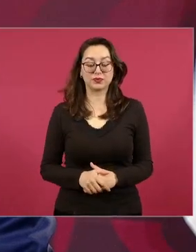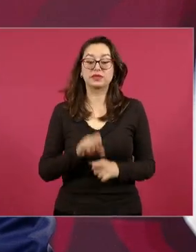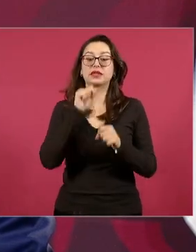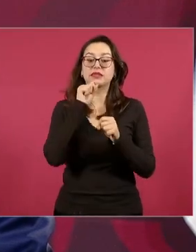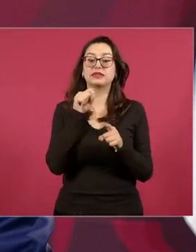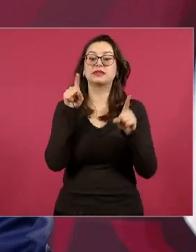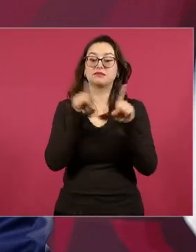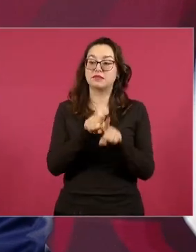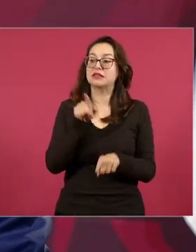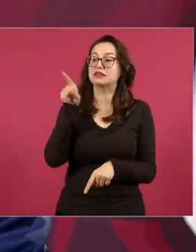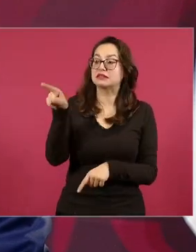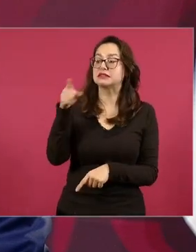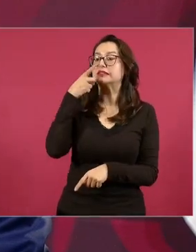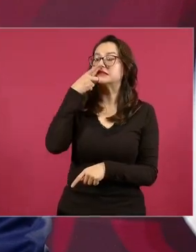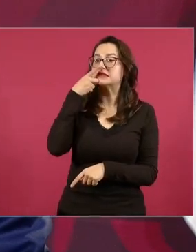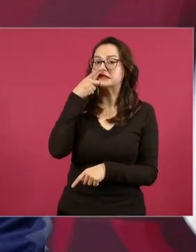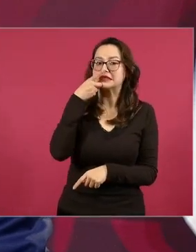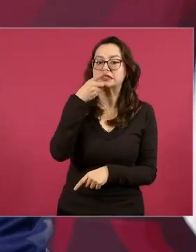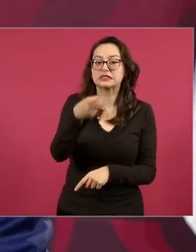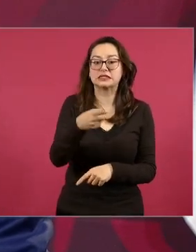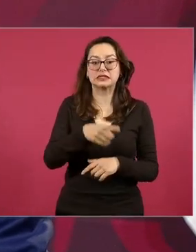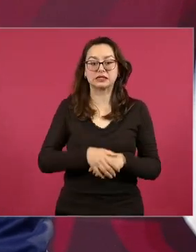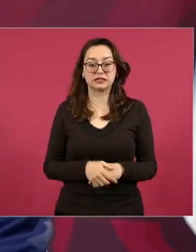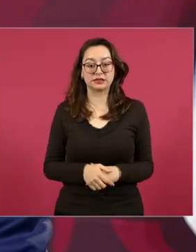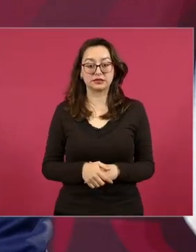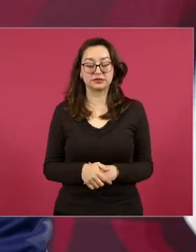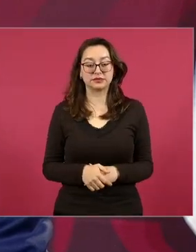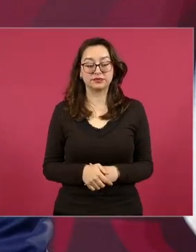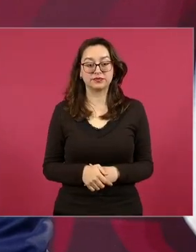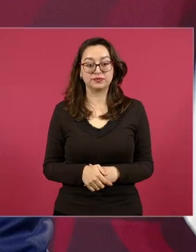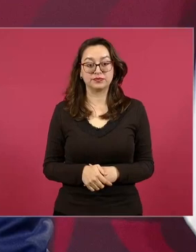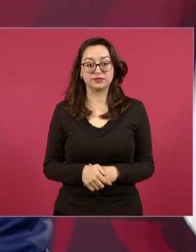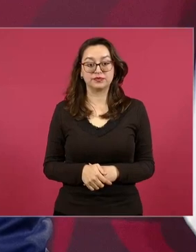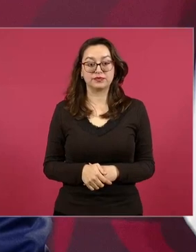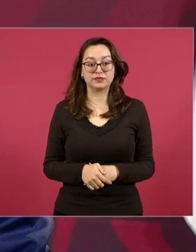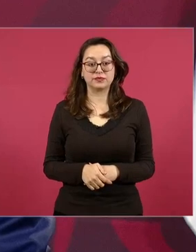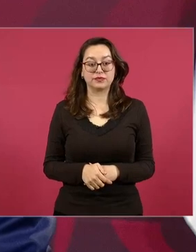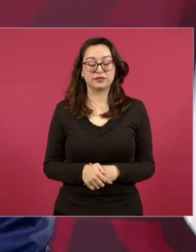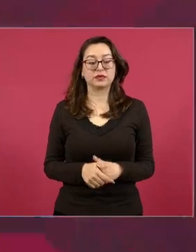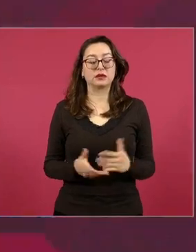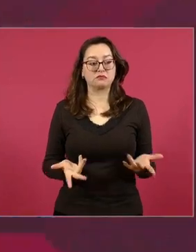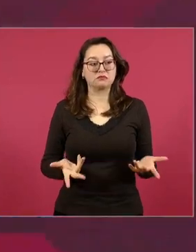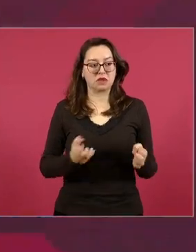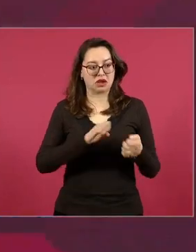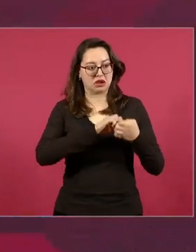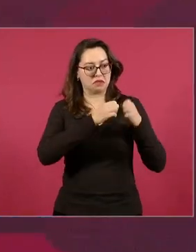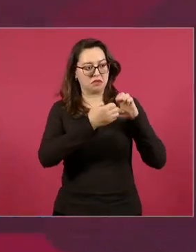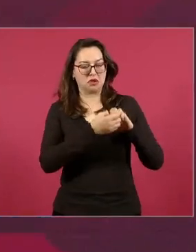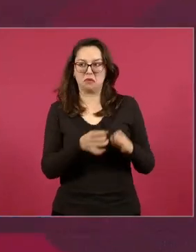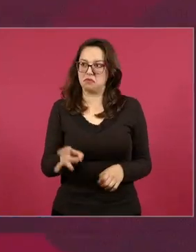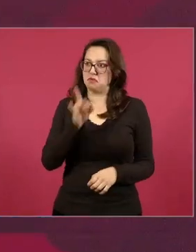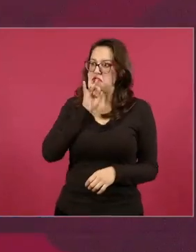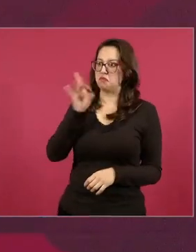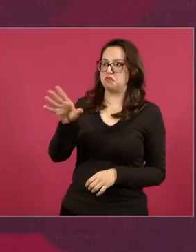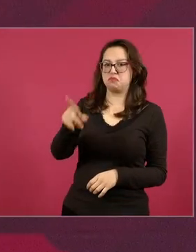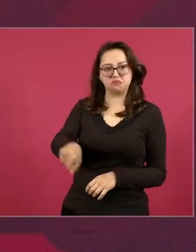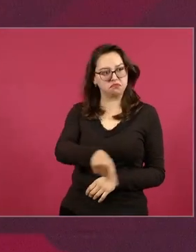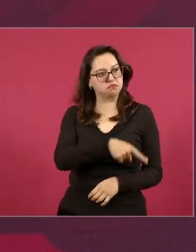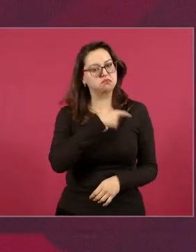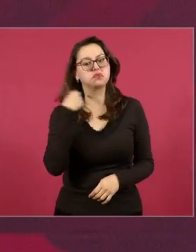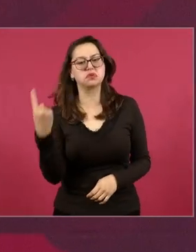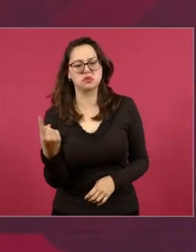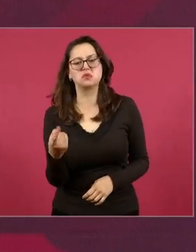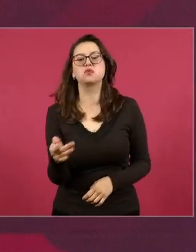que nos venza pero no claudiquemos